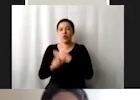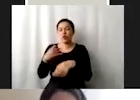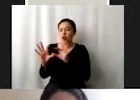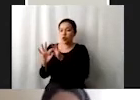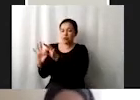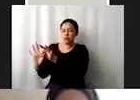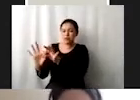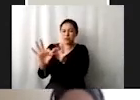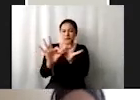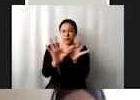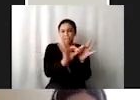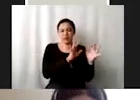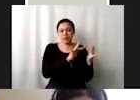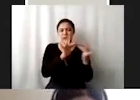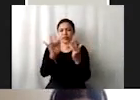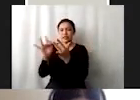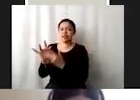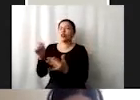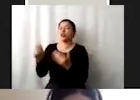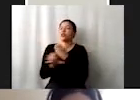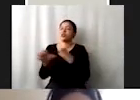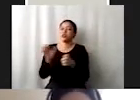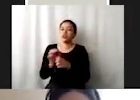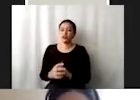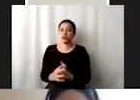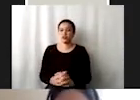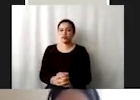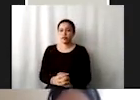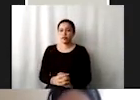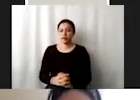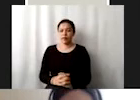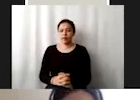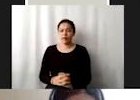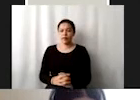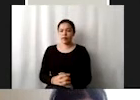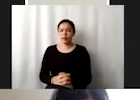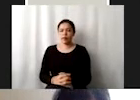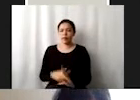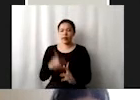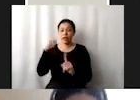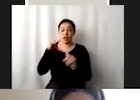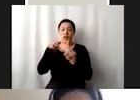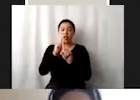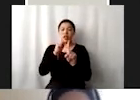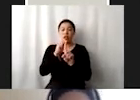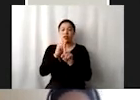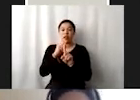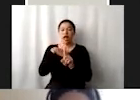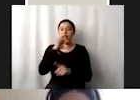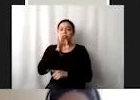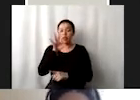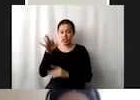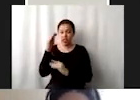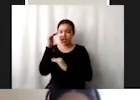estas interconexiones con otros sucesos sin duda. Esta es una de las metas que tenía fecha de expiración